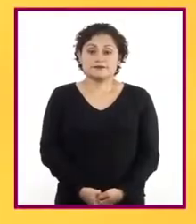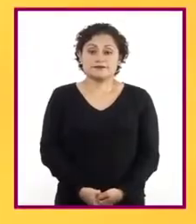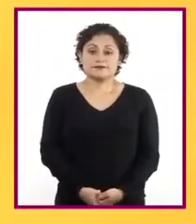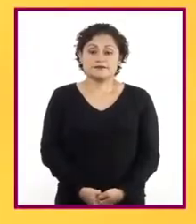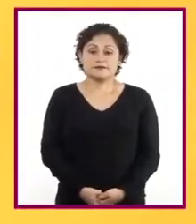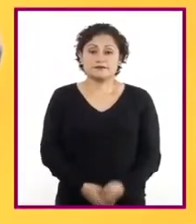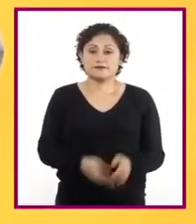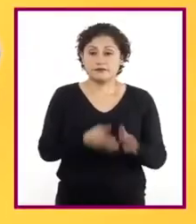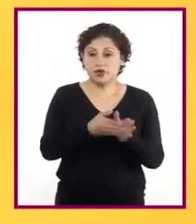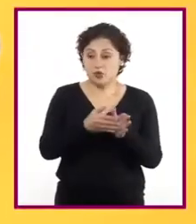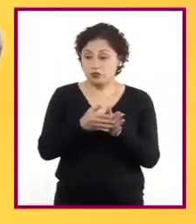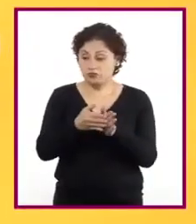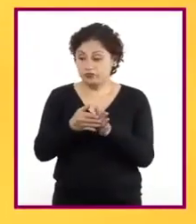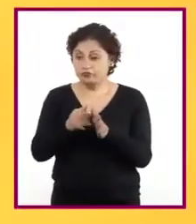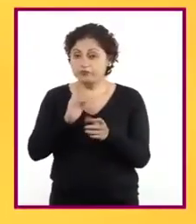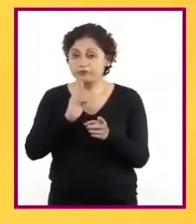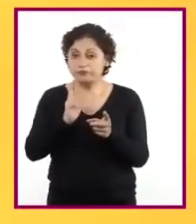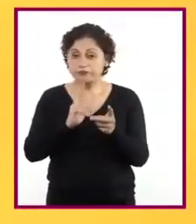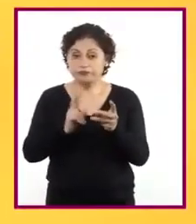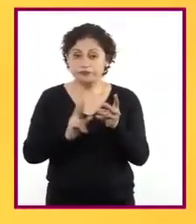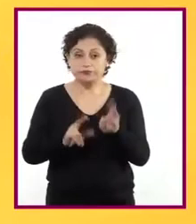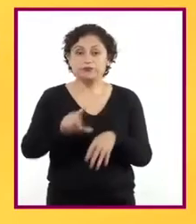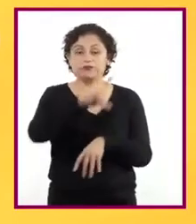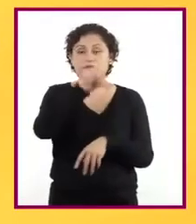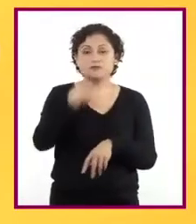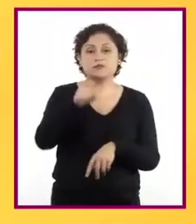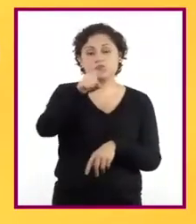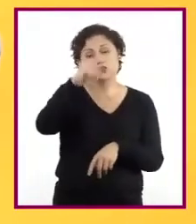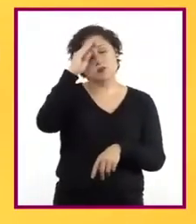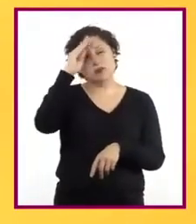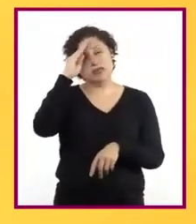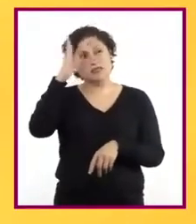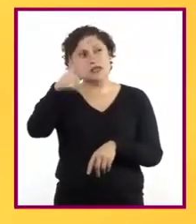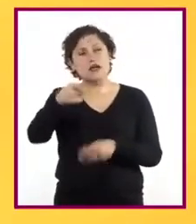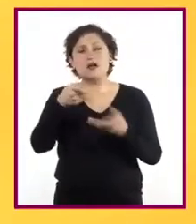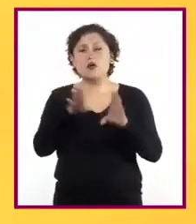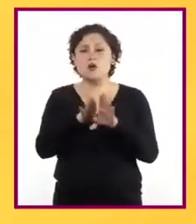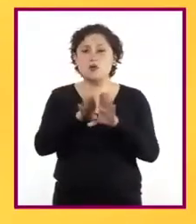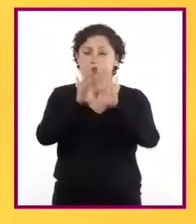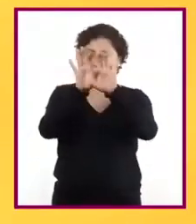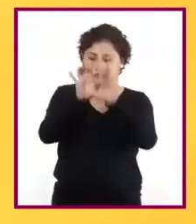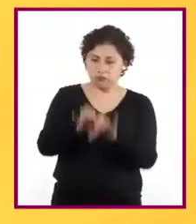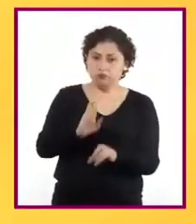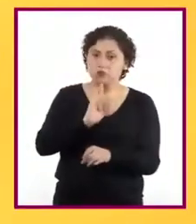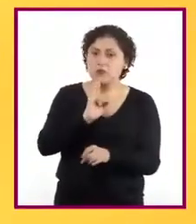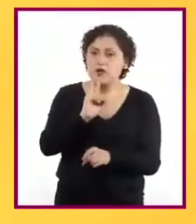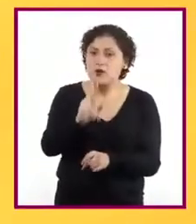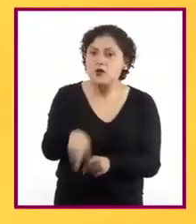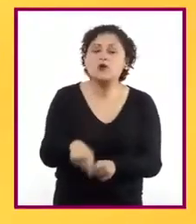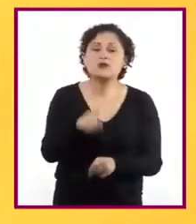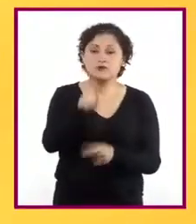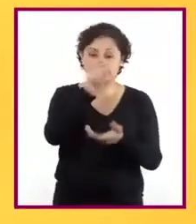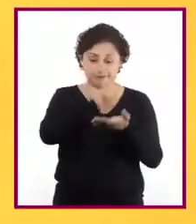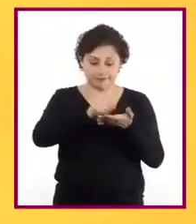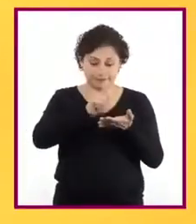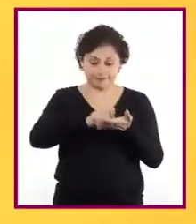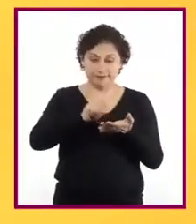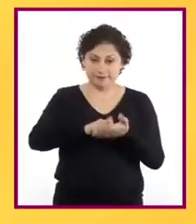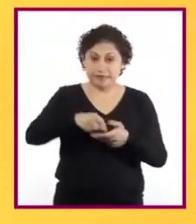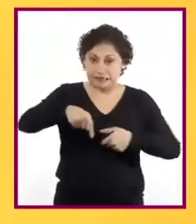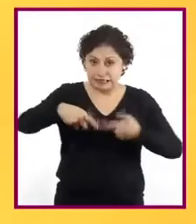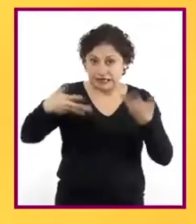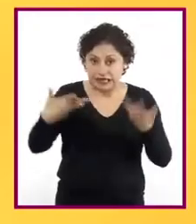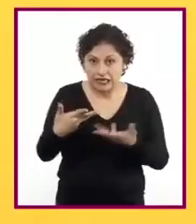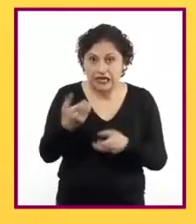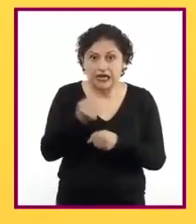Después, piensen en una estrategia que les pueda ser útil para mejorar su puntuación. Escríbanla y pónganla en